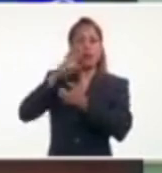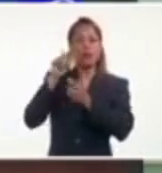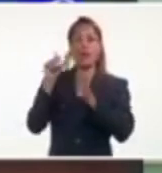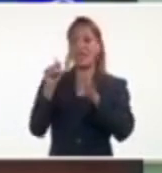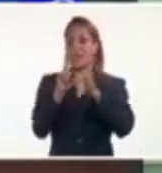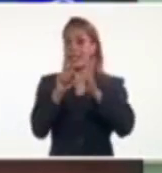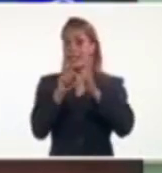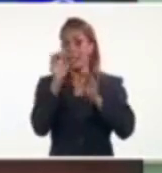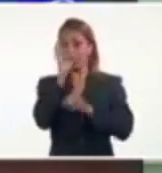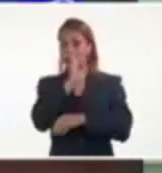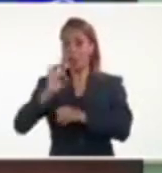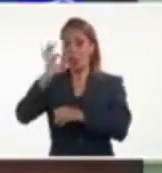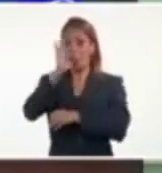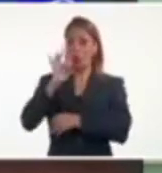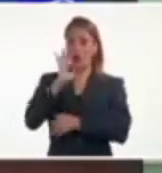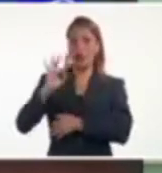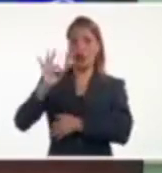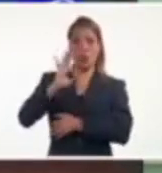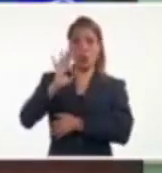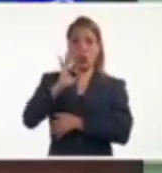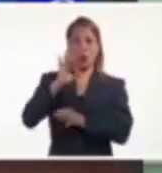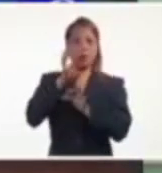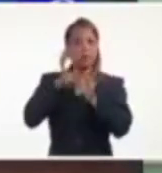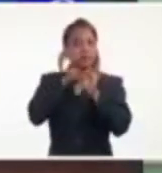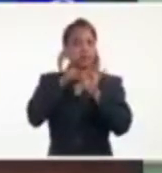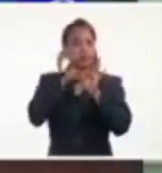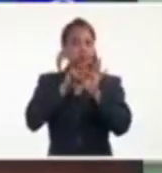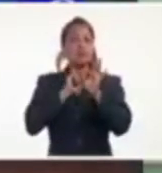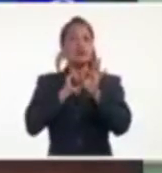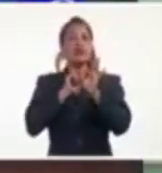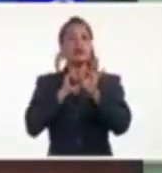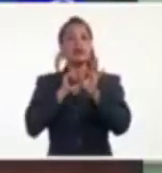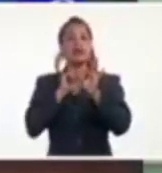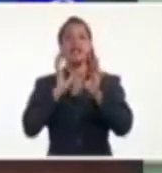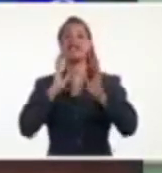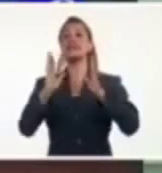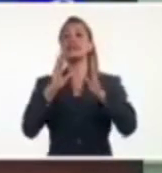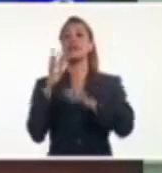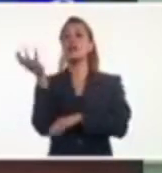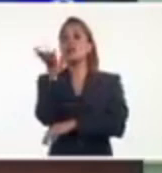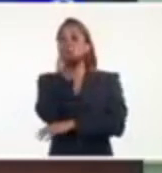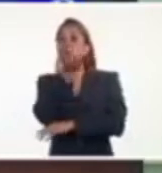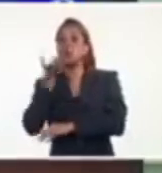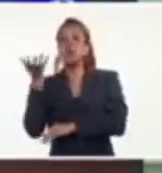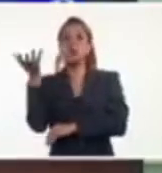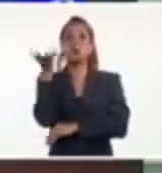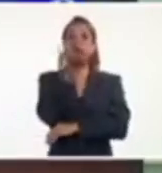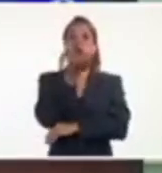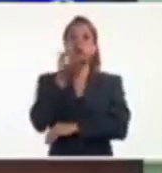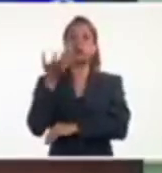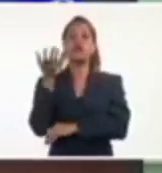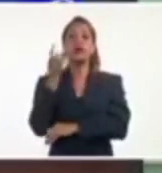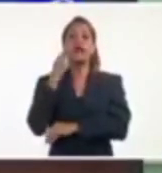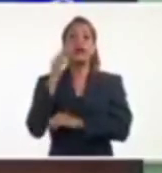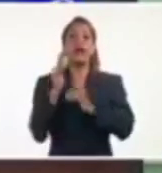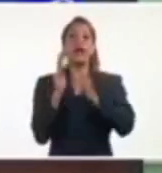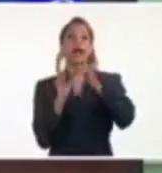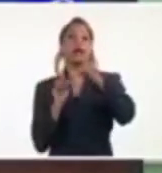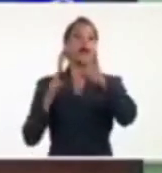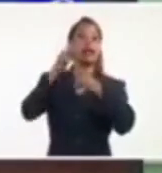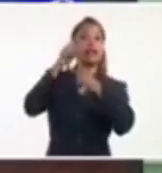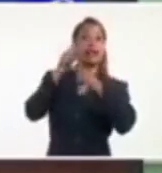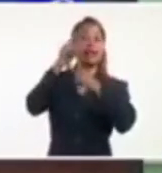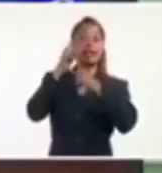lo que sería la región de circulación central de los vientos de esta tormenta tropical, estaba inclinado así,